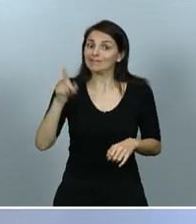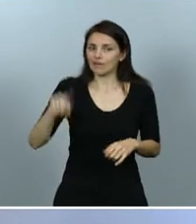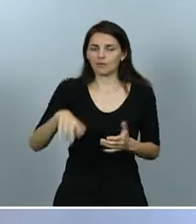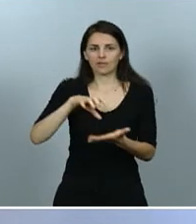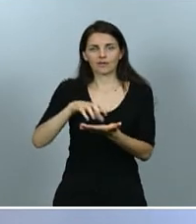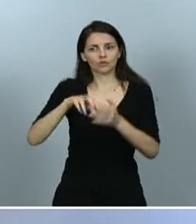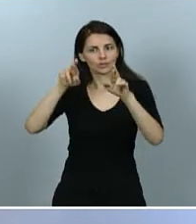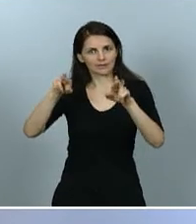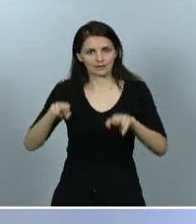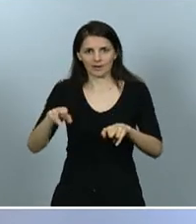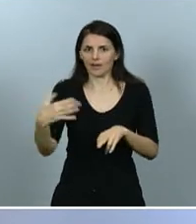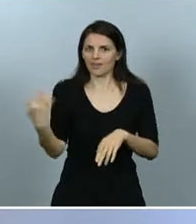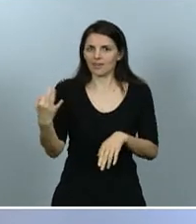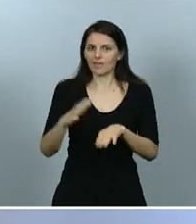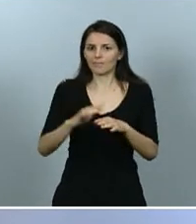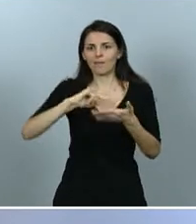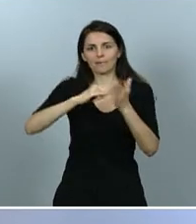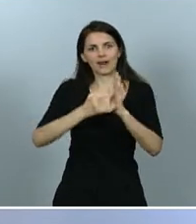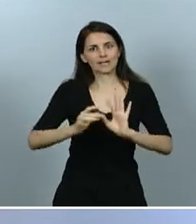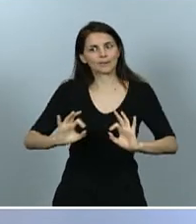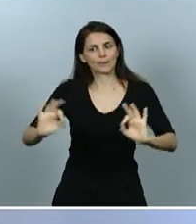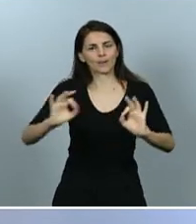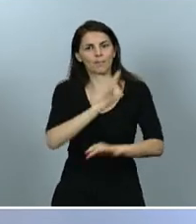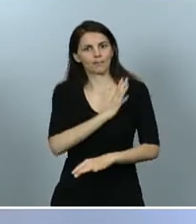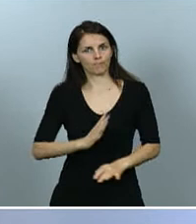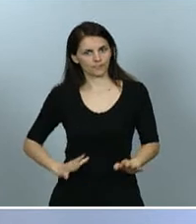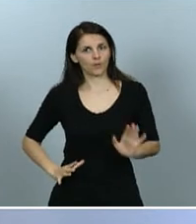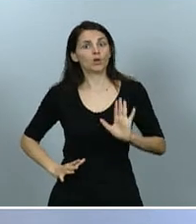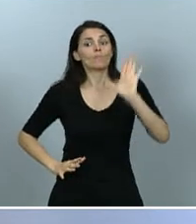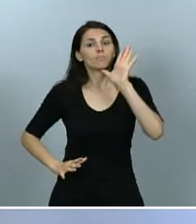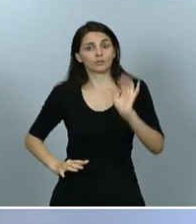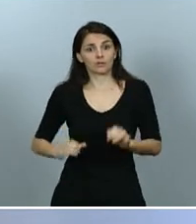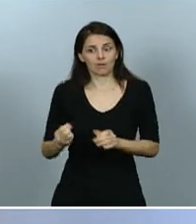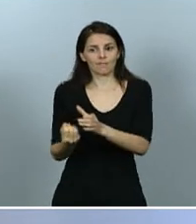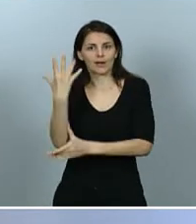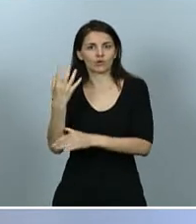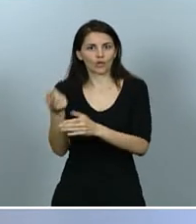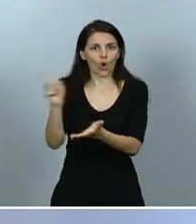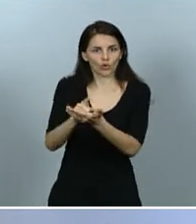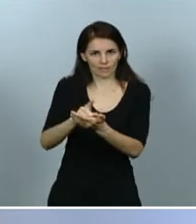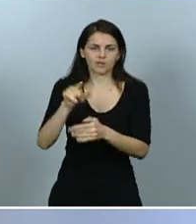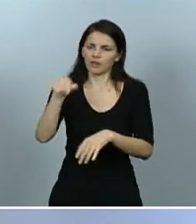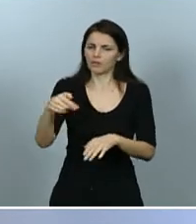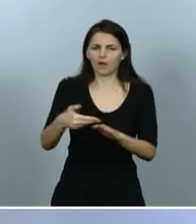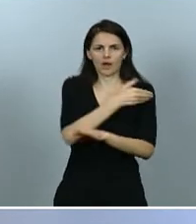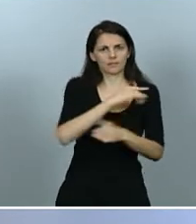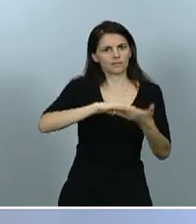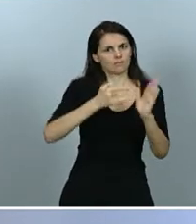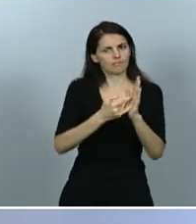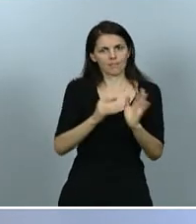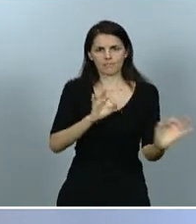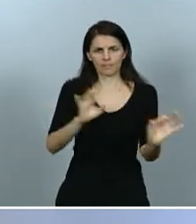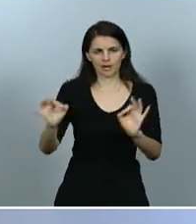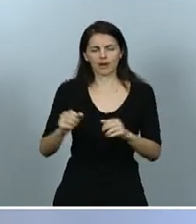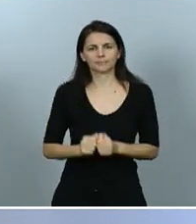contingencias para hacer frente a eventuales rebrotes del COVID. Se establece que en dos actividades